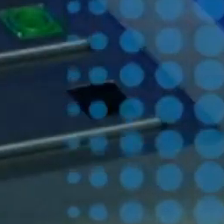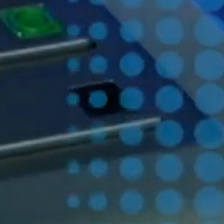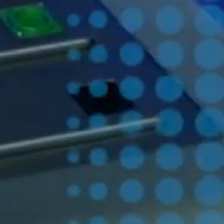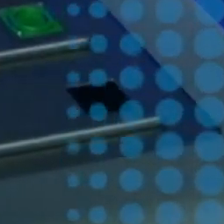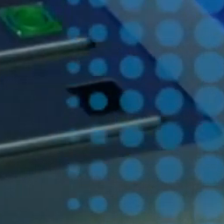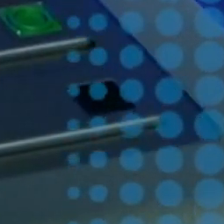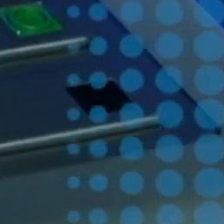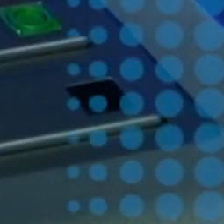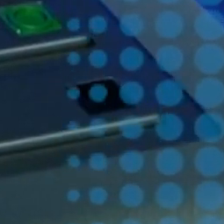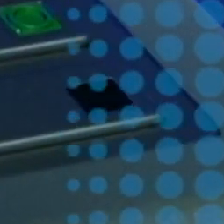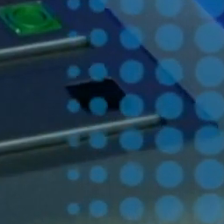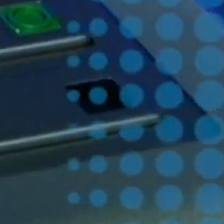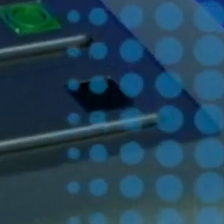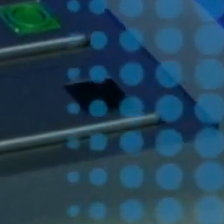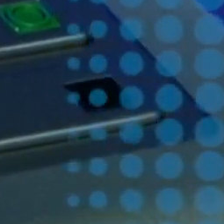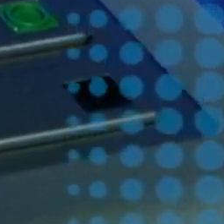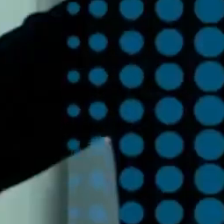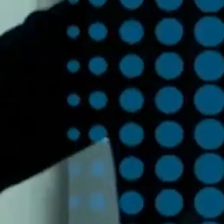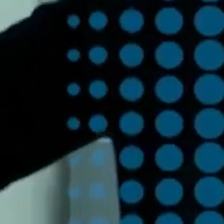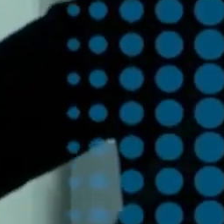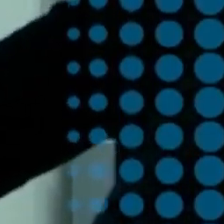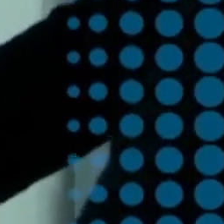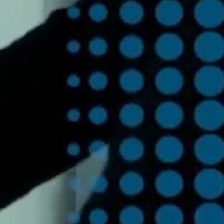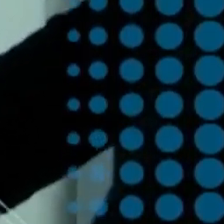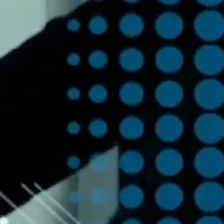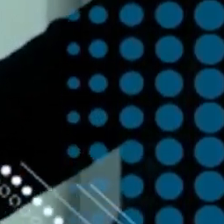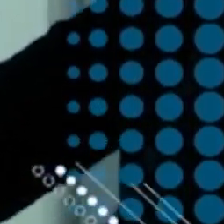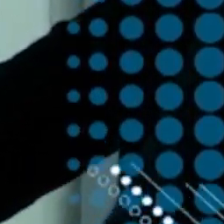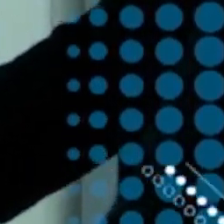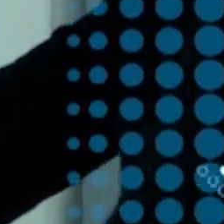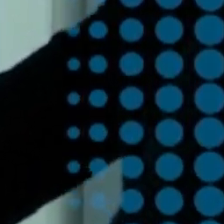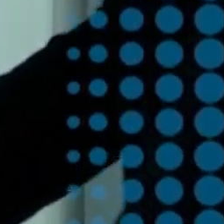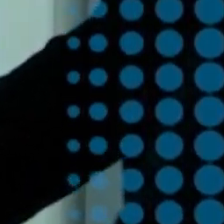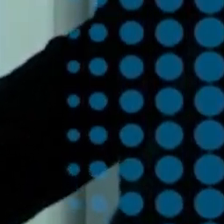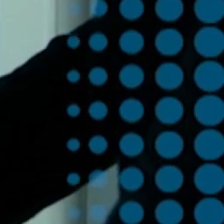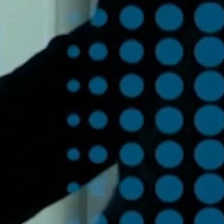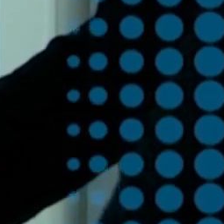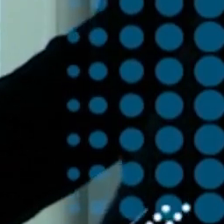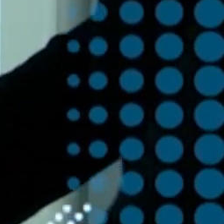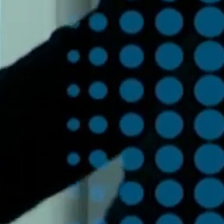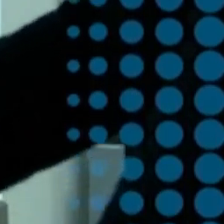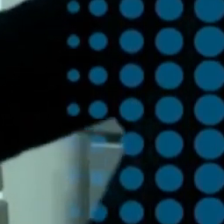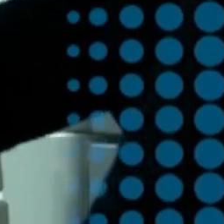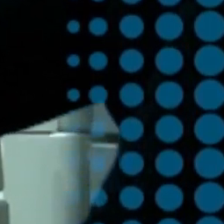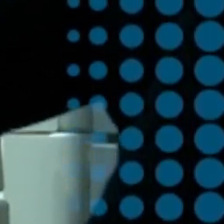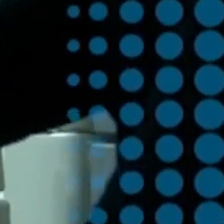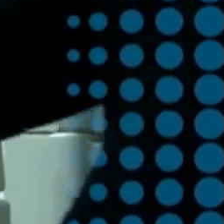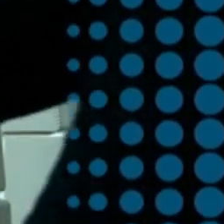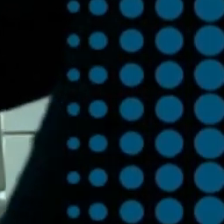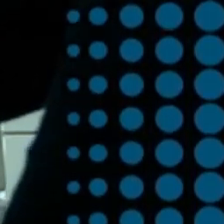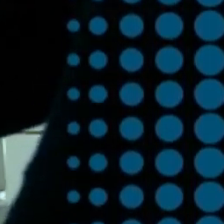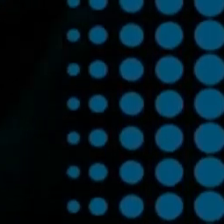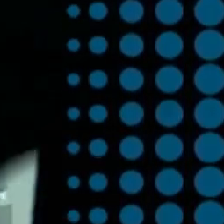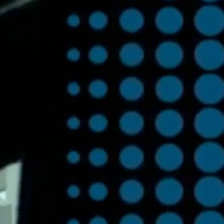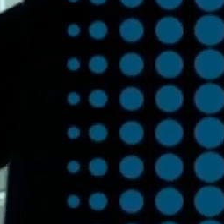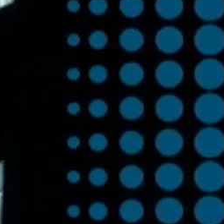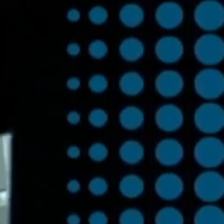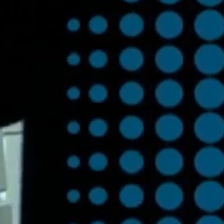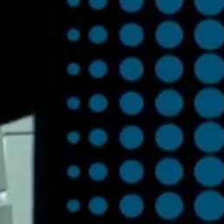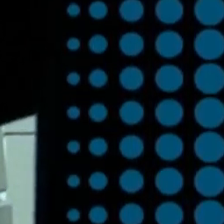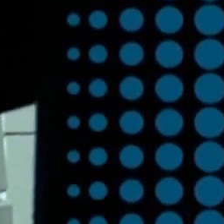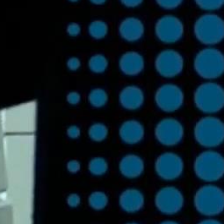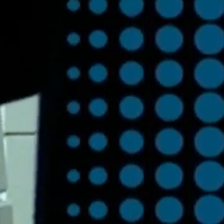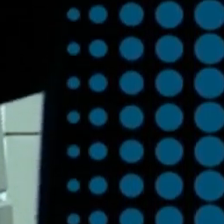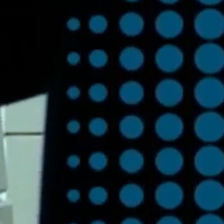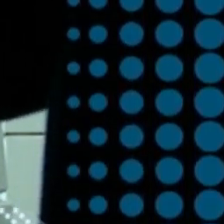Pese a que el OIJ reporta una reducción de casi un 50% en los asaltos a peatones en el centro de San José, hacen un llamado